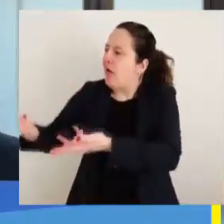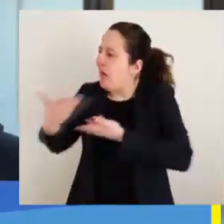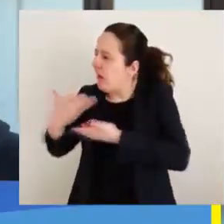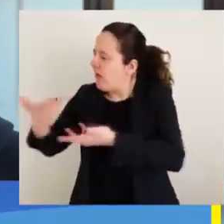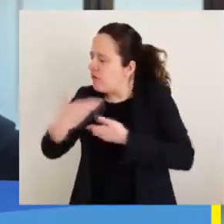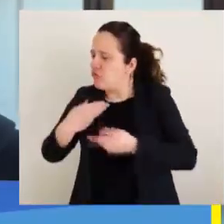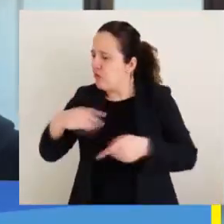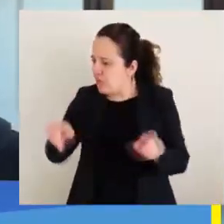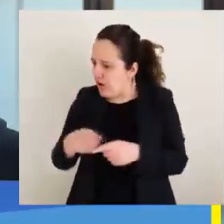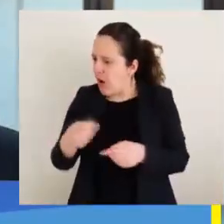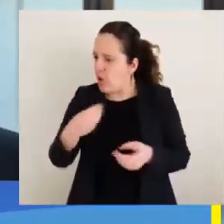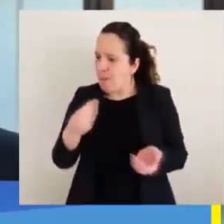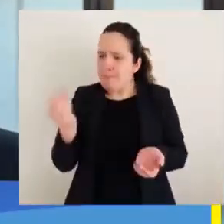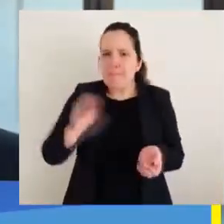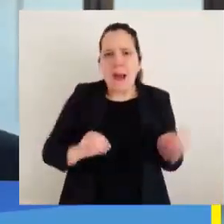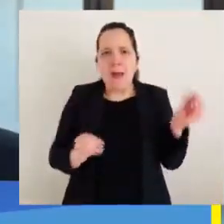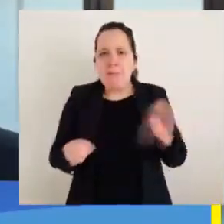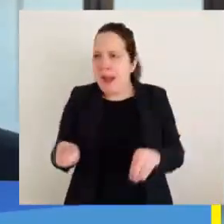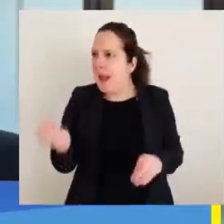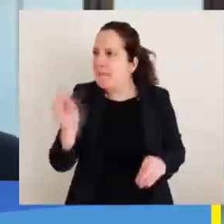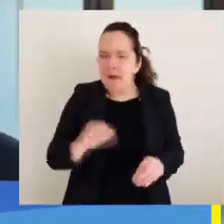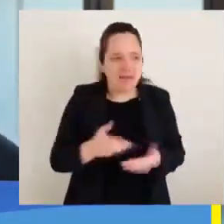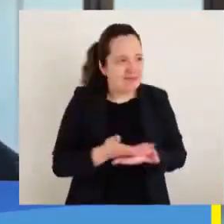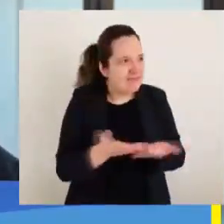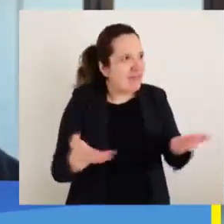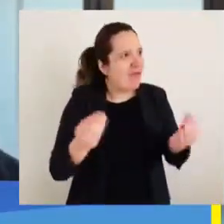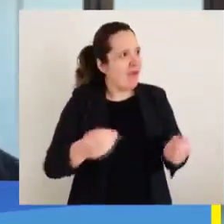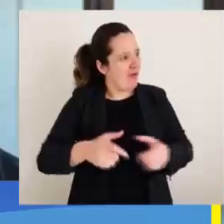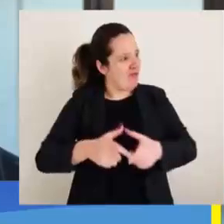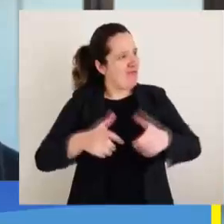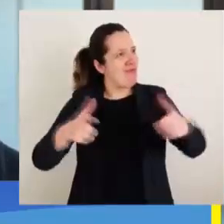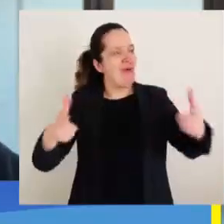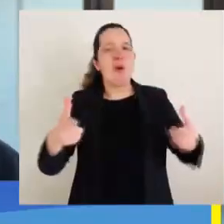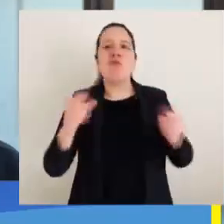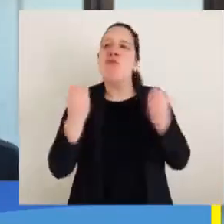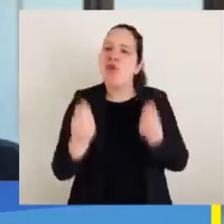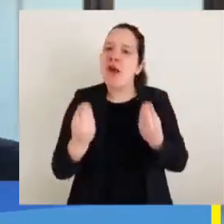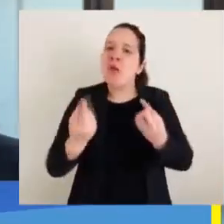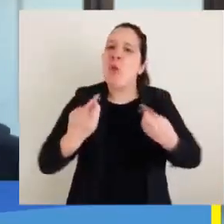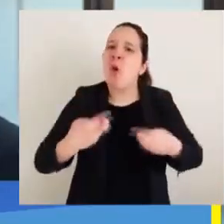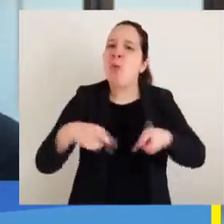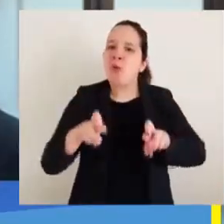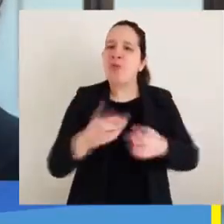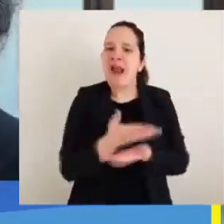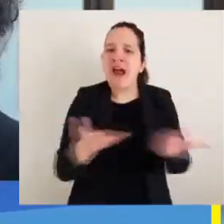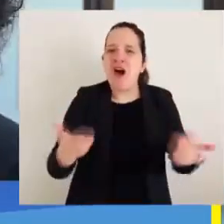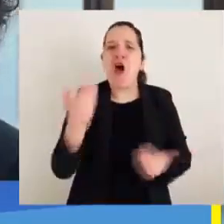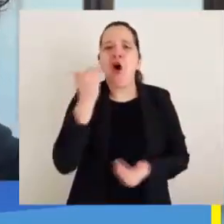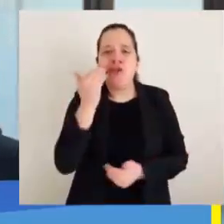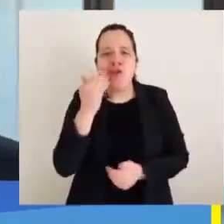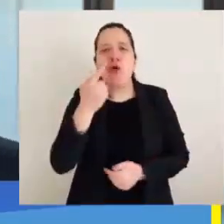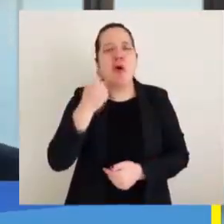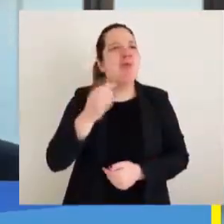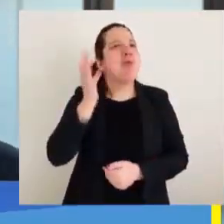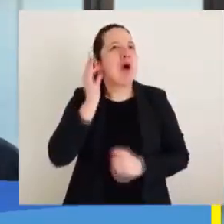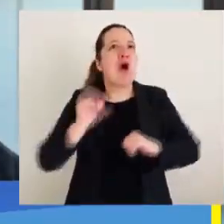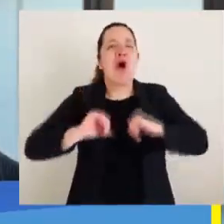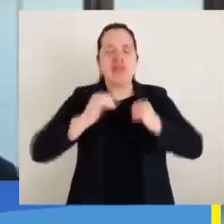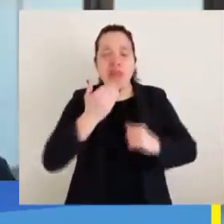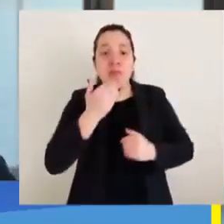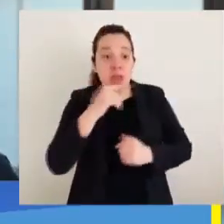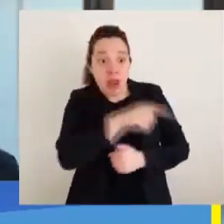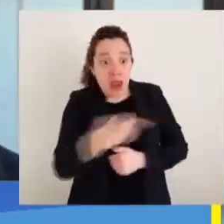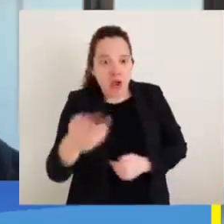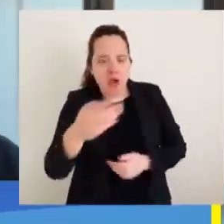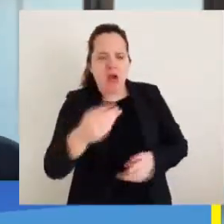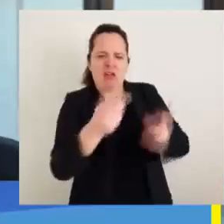Hacerla crecer y enriquecerla con nuevos lenguajes, como ocurre acá, es una oportunidad enorme para los niños y también niños y niñas nos dan a nosotros la